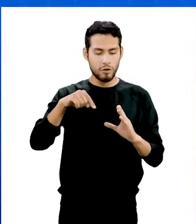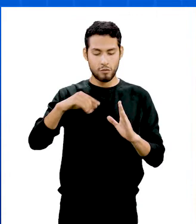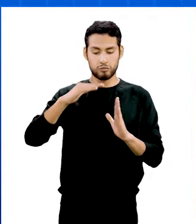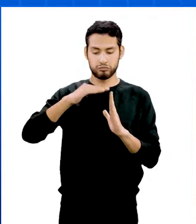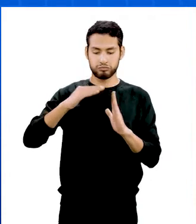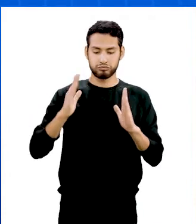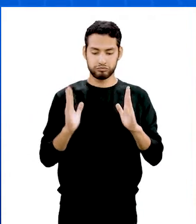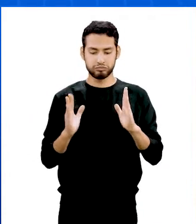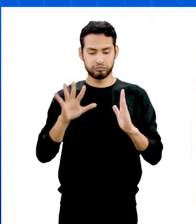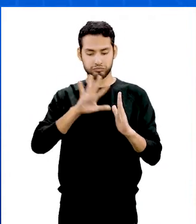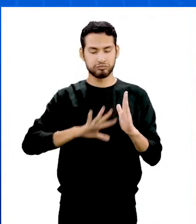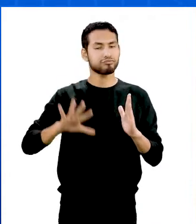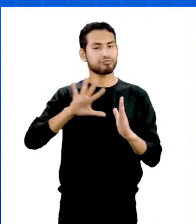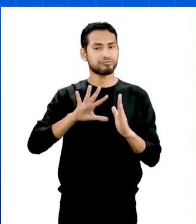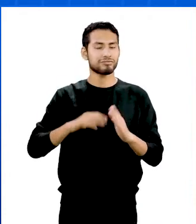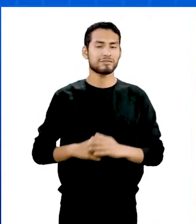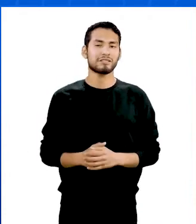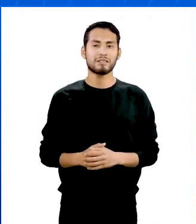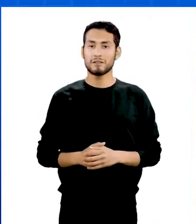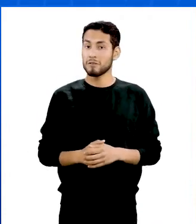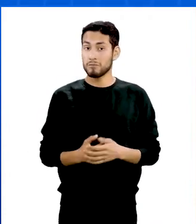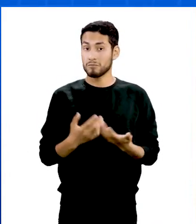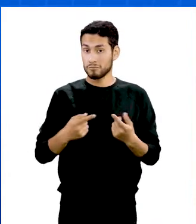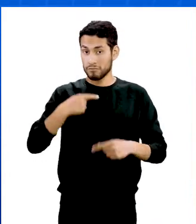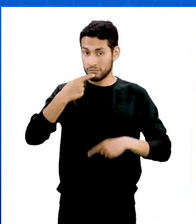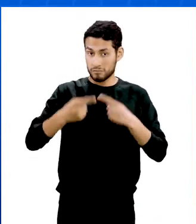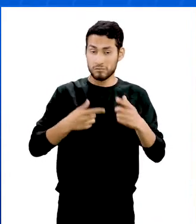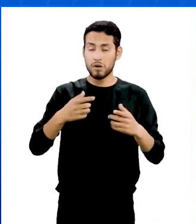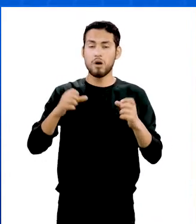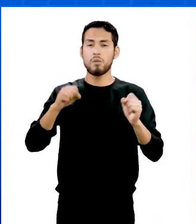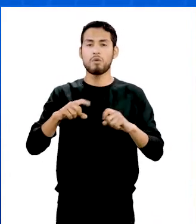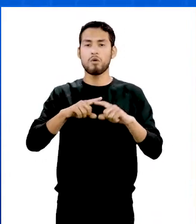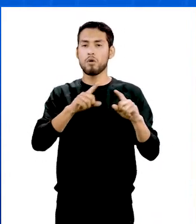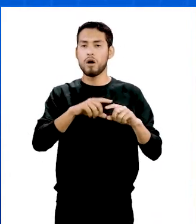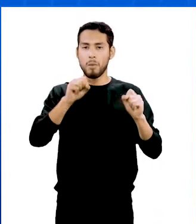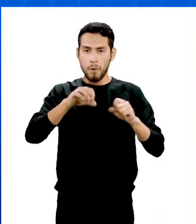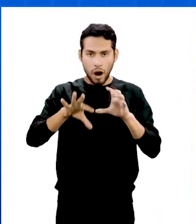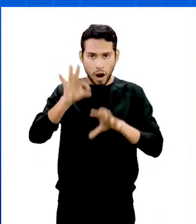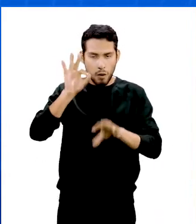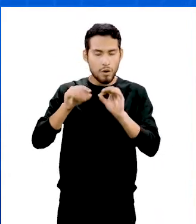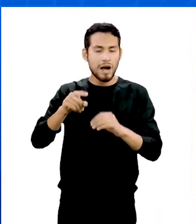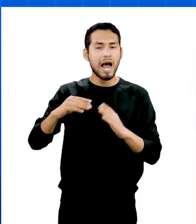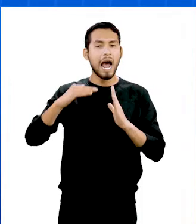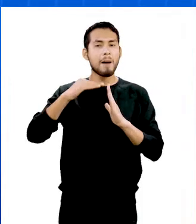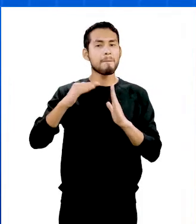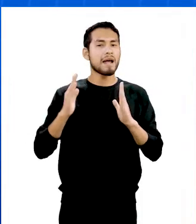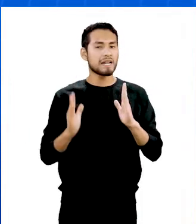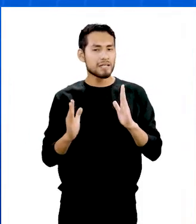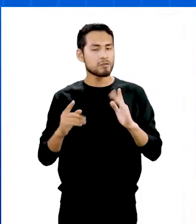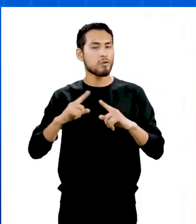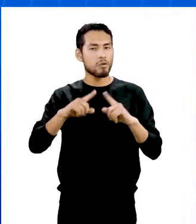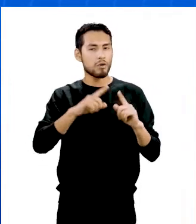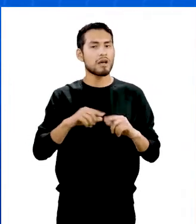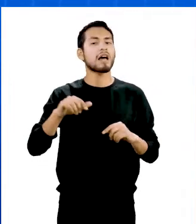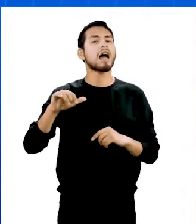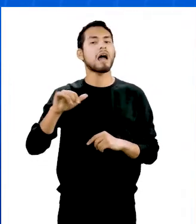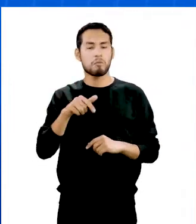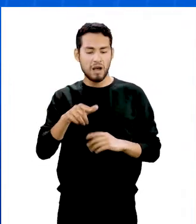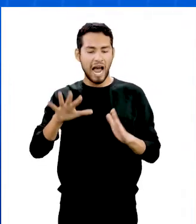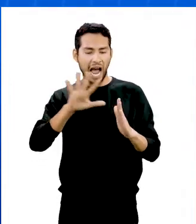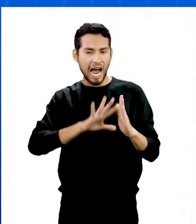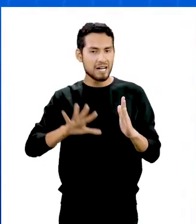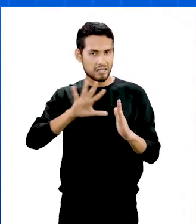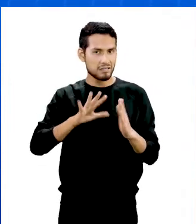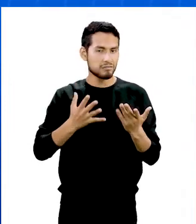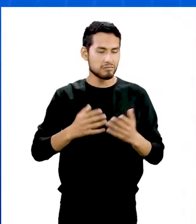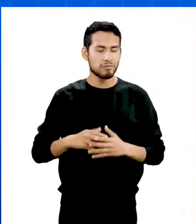encerrada por un polígono. Por ende, mencionaremos las fórmulas para hallar el perímetro y área de las principales